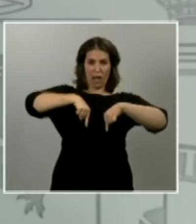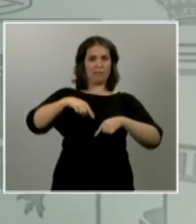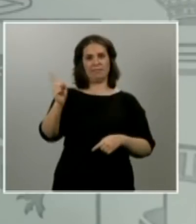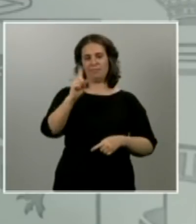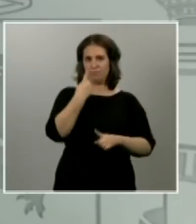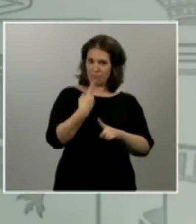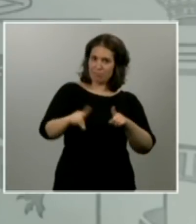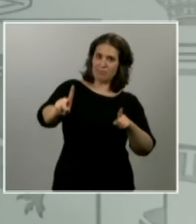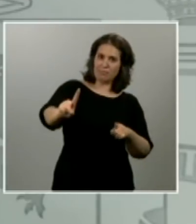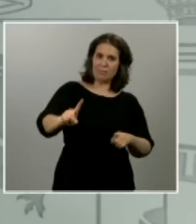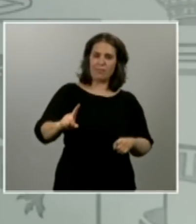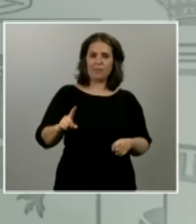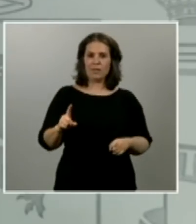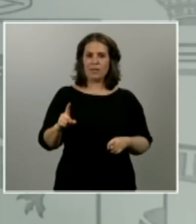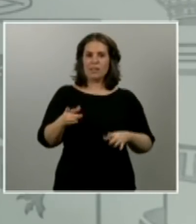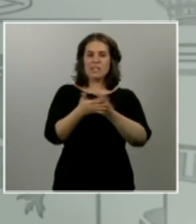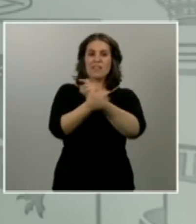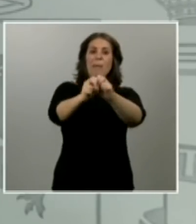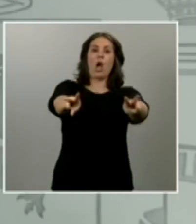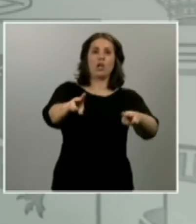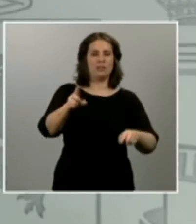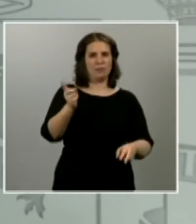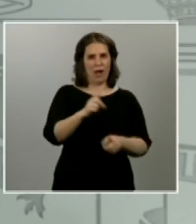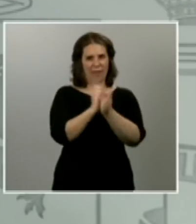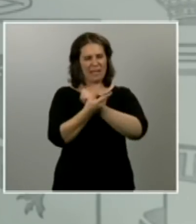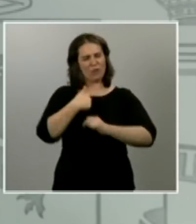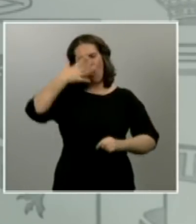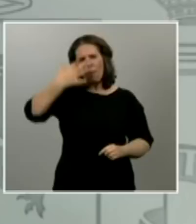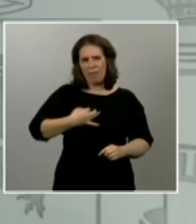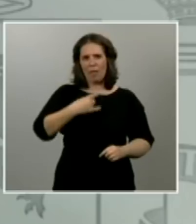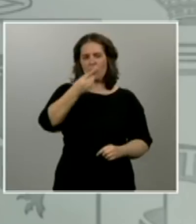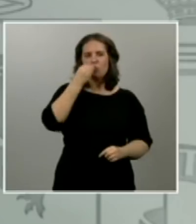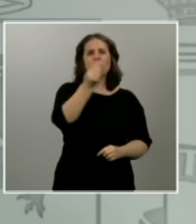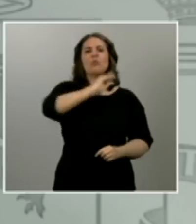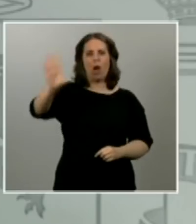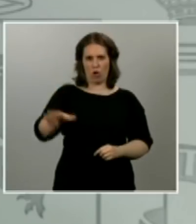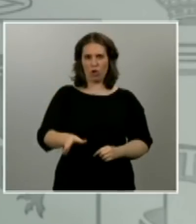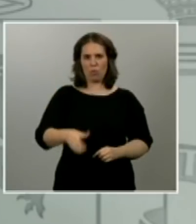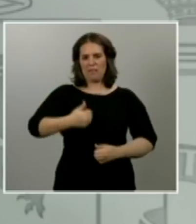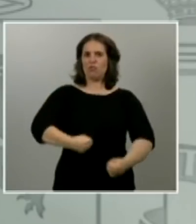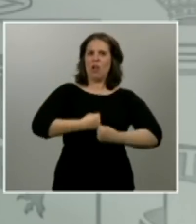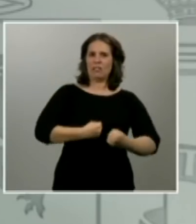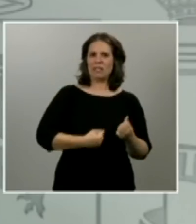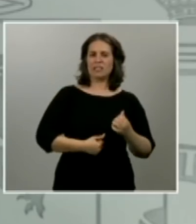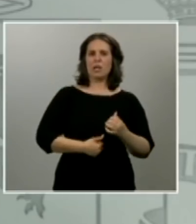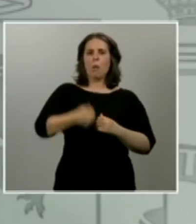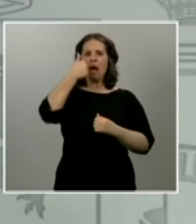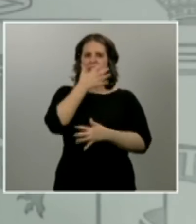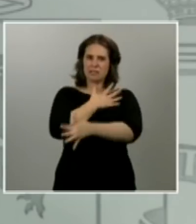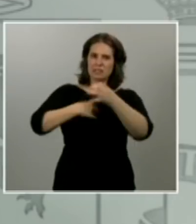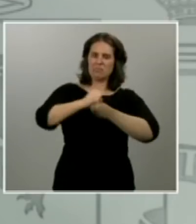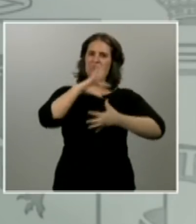eso no significaría que seamos peores al contrario yo estoy convencido de que vamos a ser mucho mejores mucho más fuertes mucho más resilientes y sin duda alguna